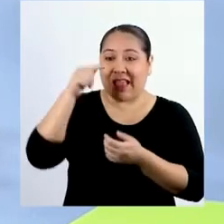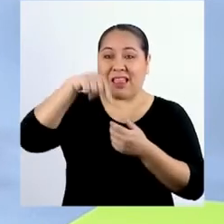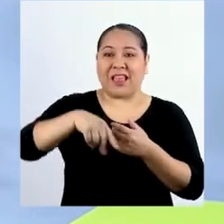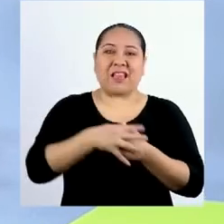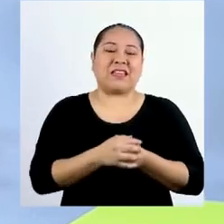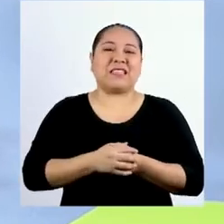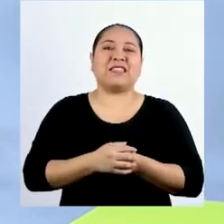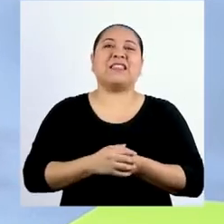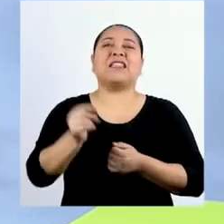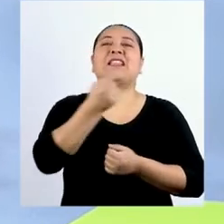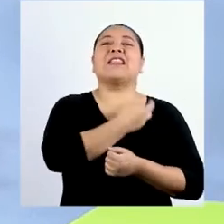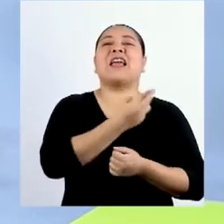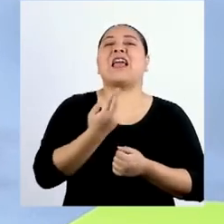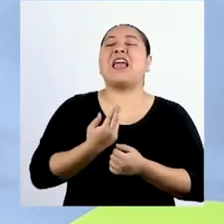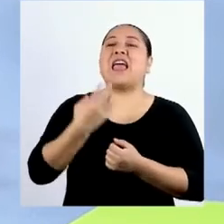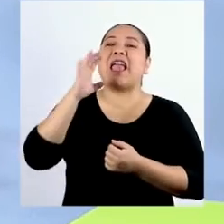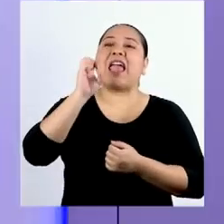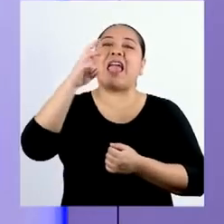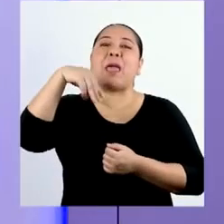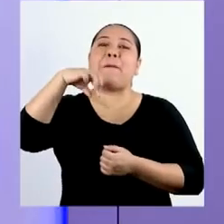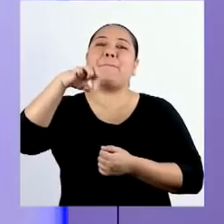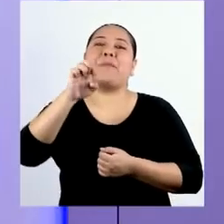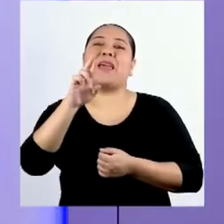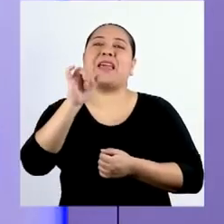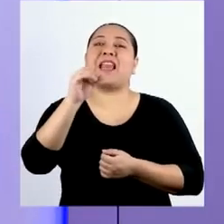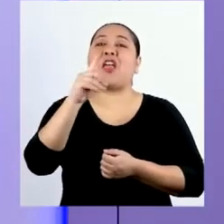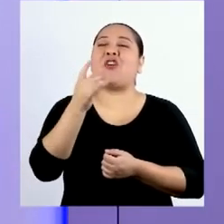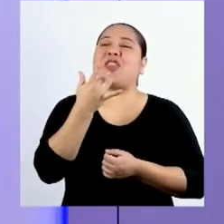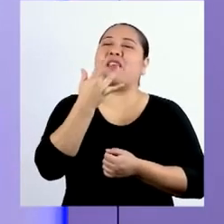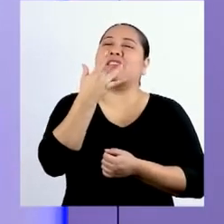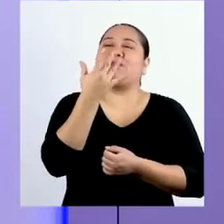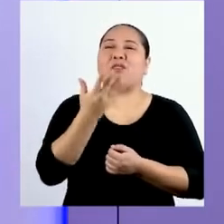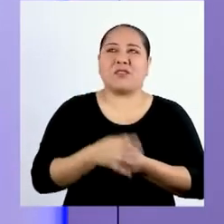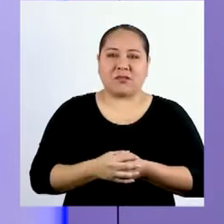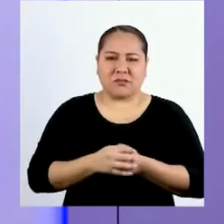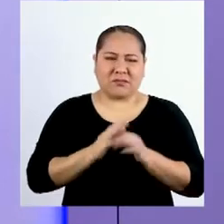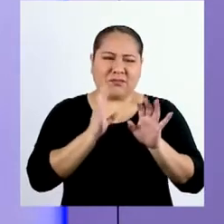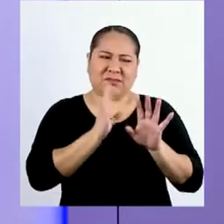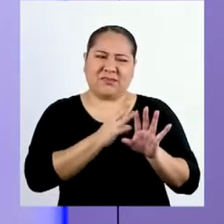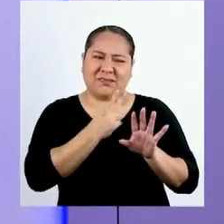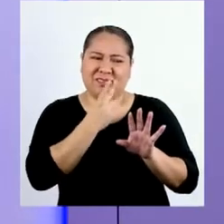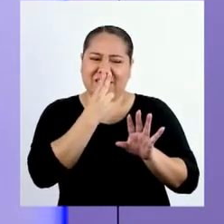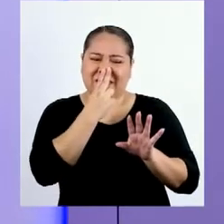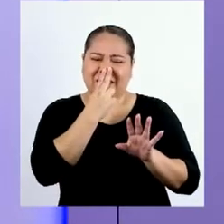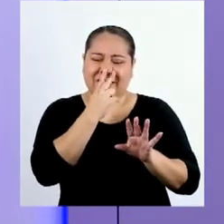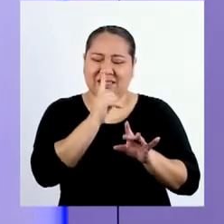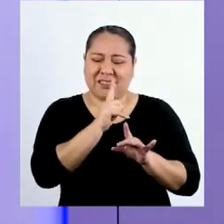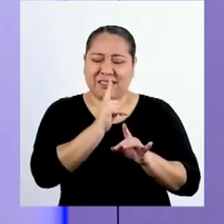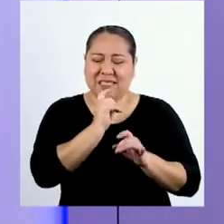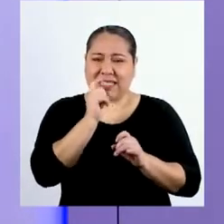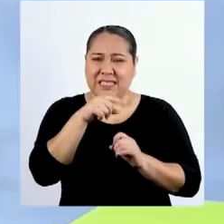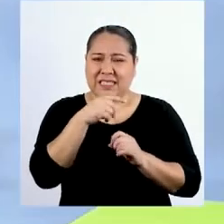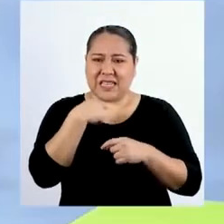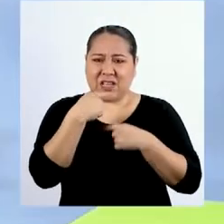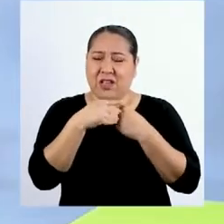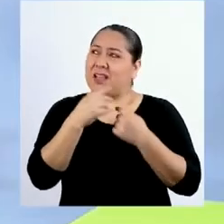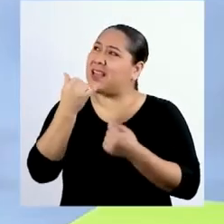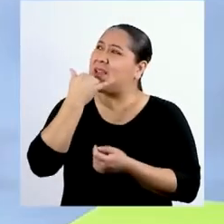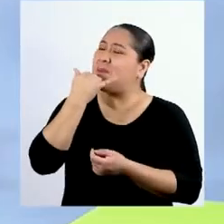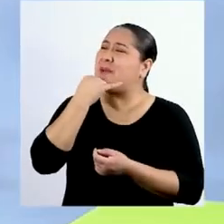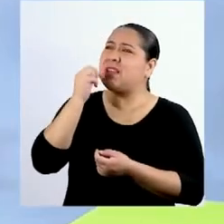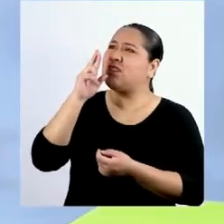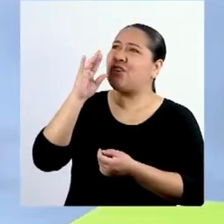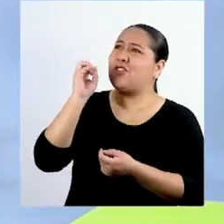del emperador del sabor. Y tocino, tengo algo que contarte. ¿Qué